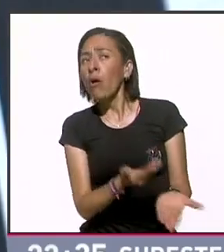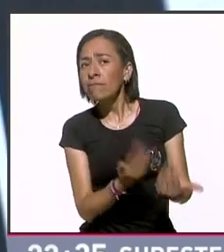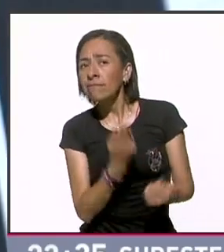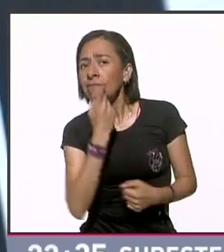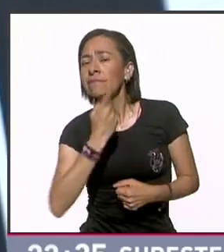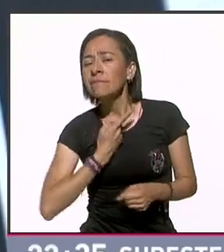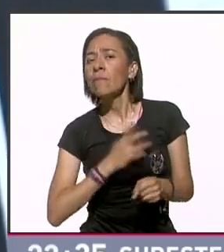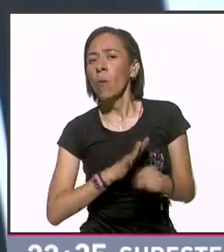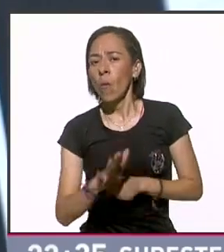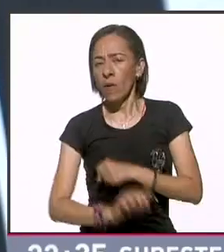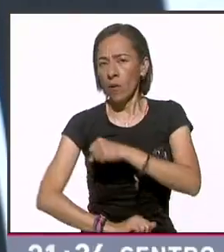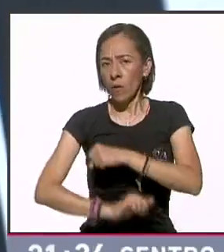11 Noticias, Denise Mendoza.